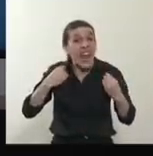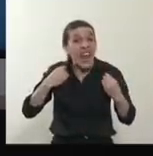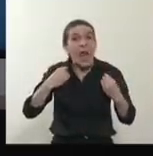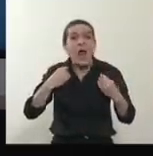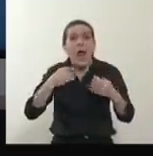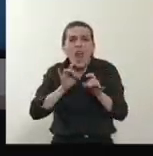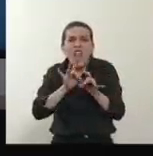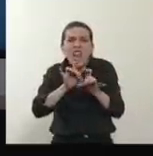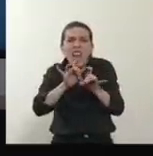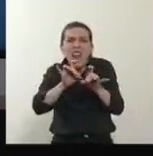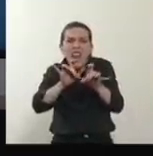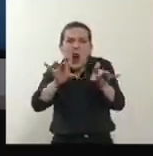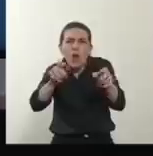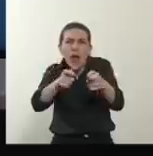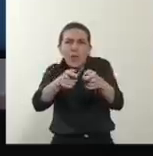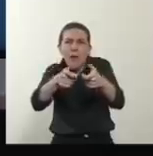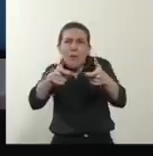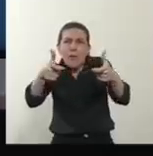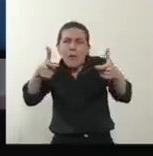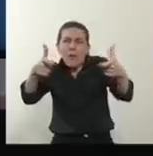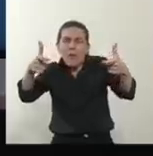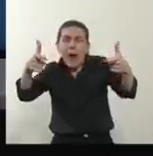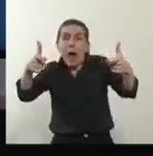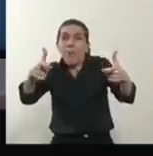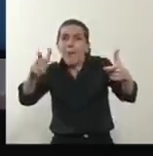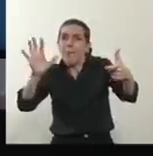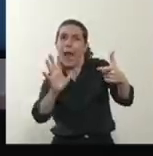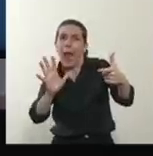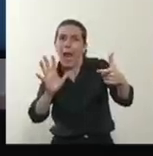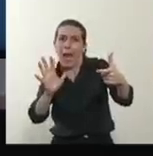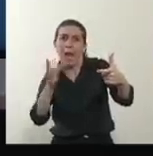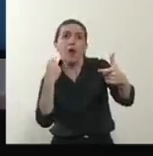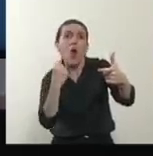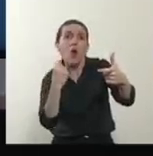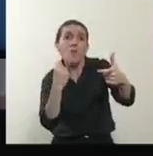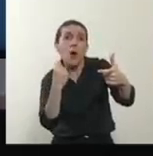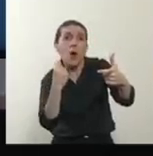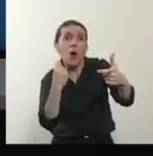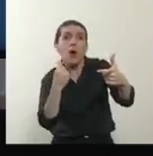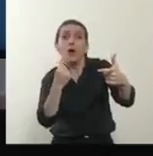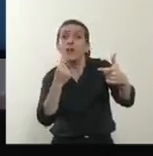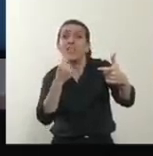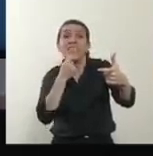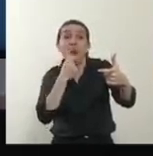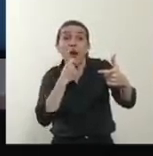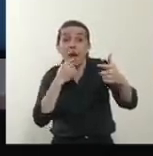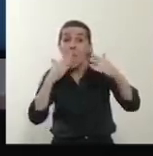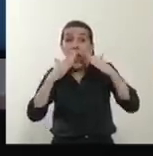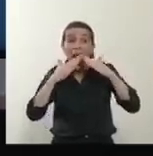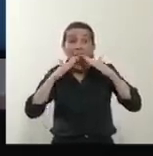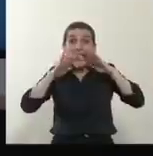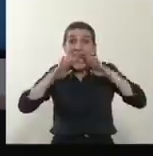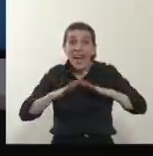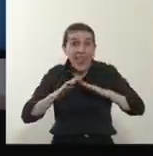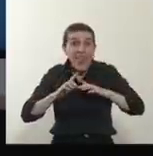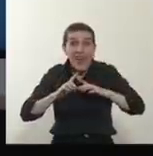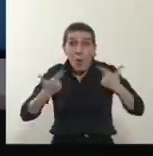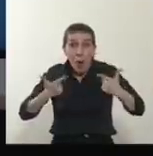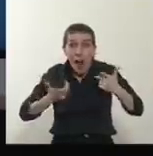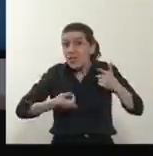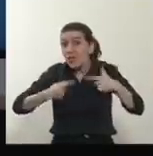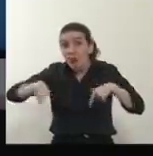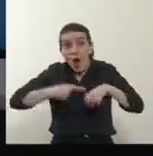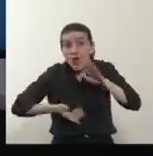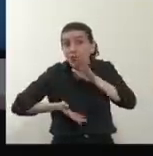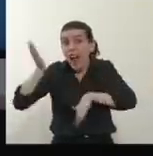infección. Y para parar el crecimiento de la infección, si no hay cuarentena, depende de nosotros. Depende de la